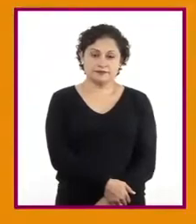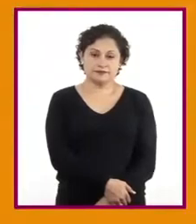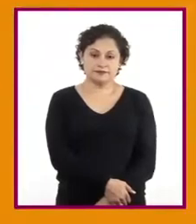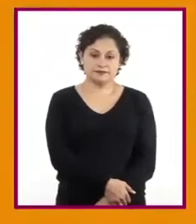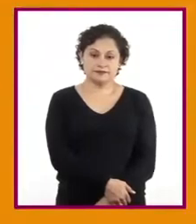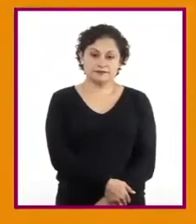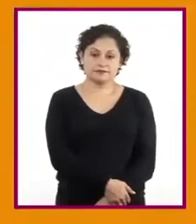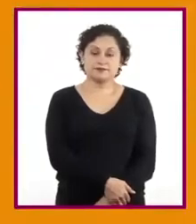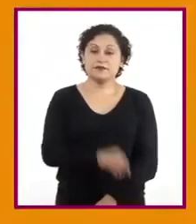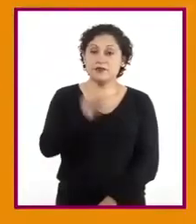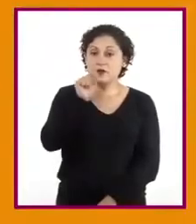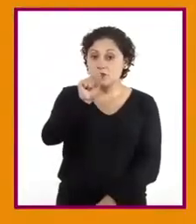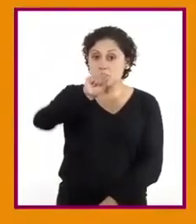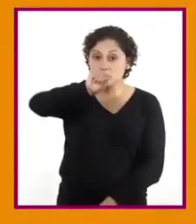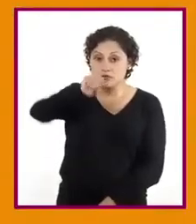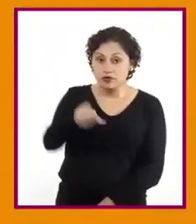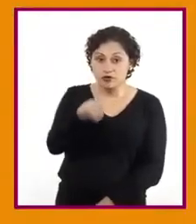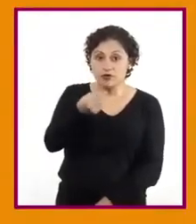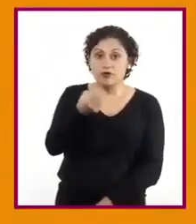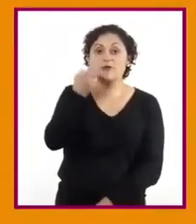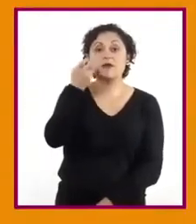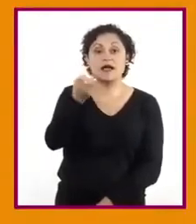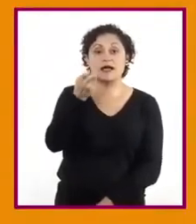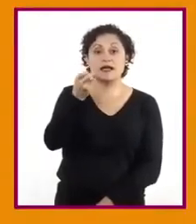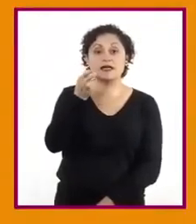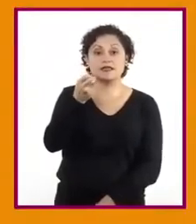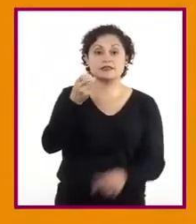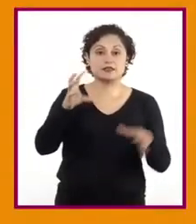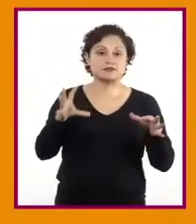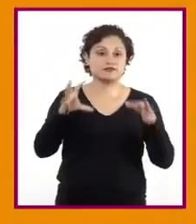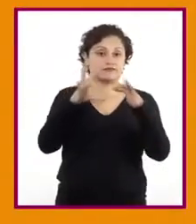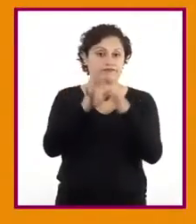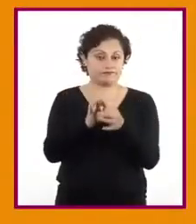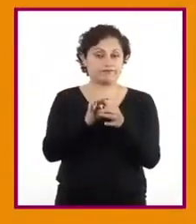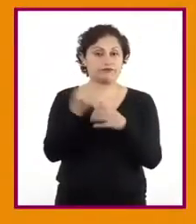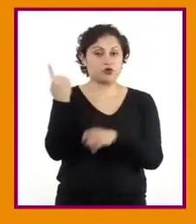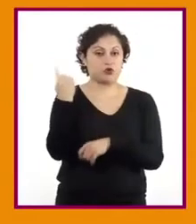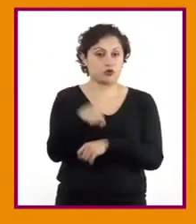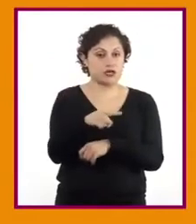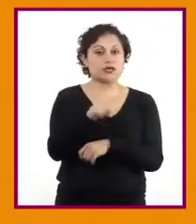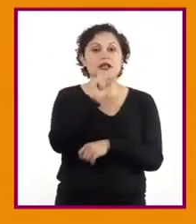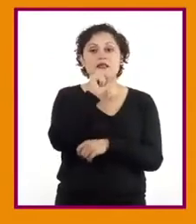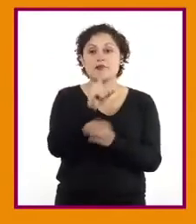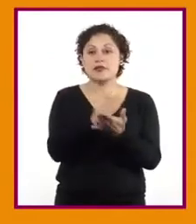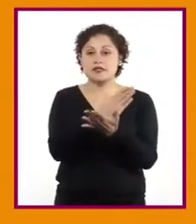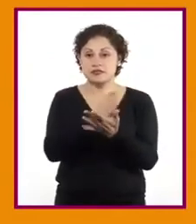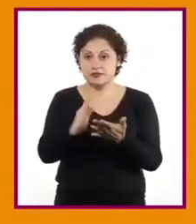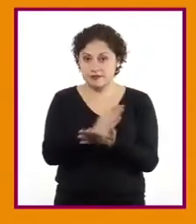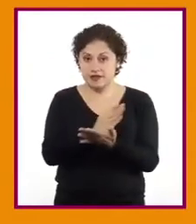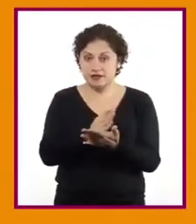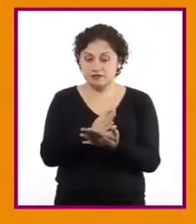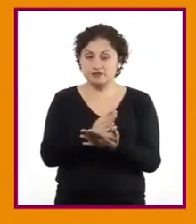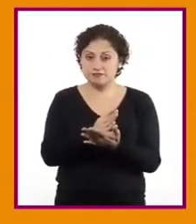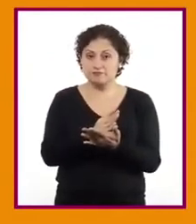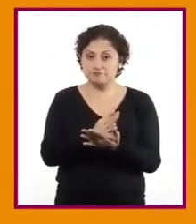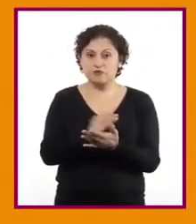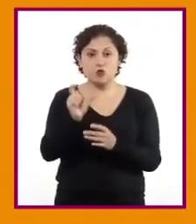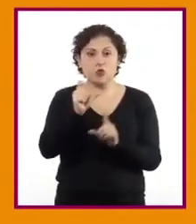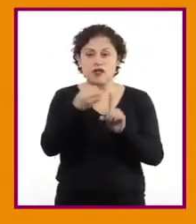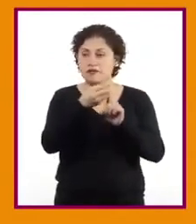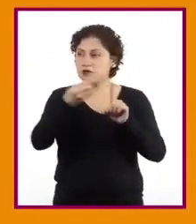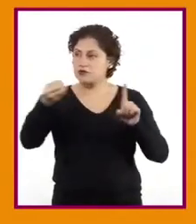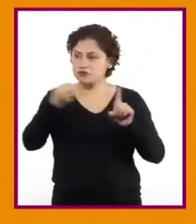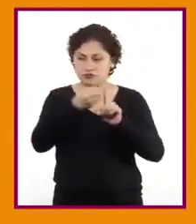El punto y coma, un signo combinado que ordena y separa. Lo hace siempre que hay secuencias de